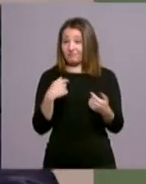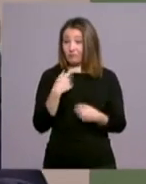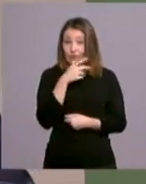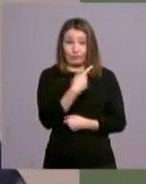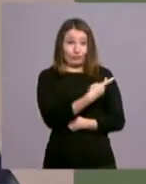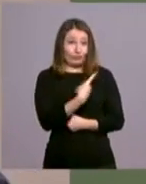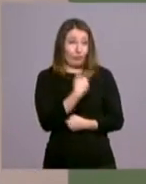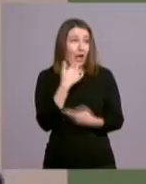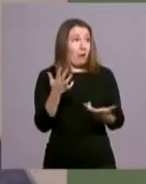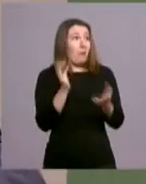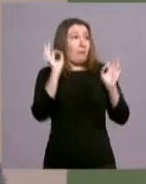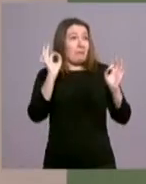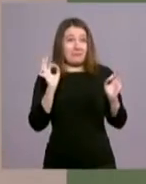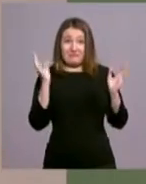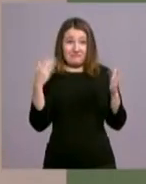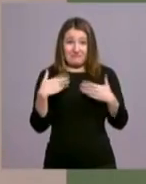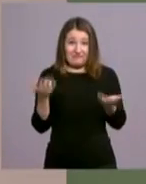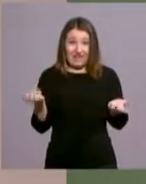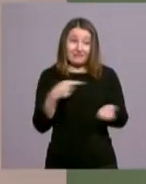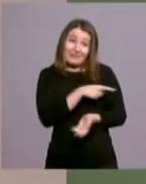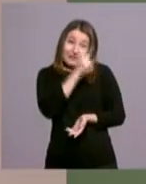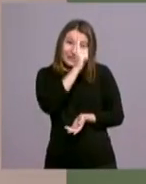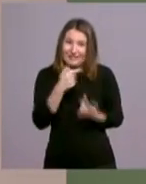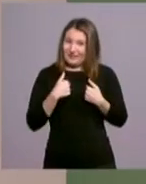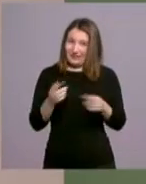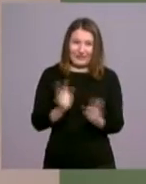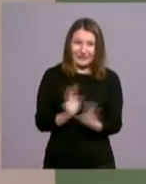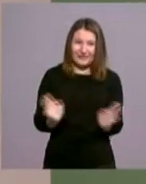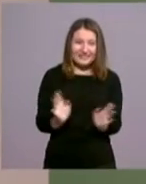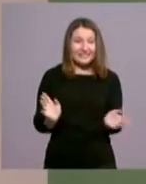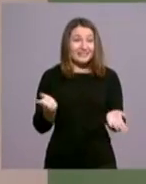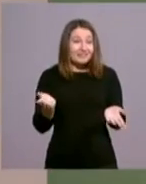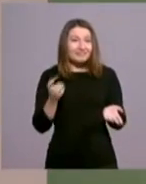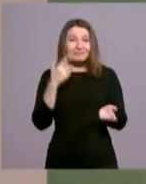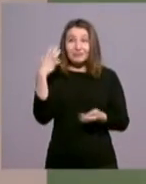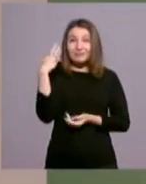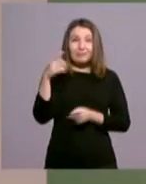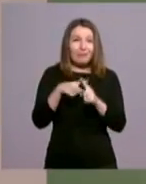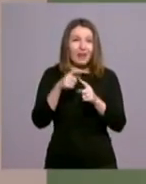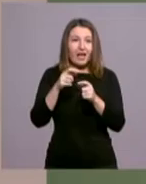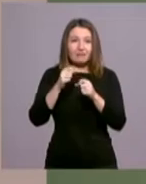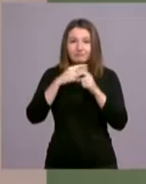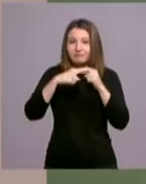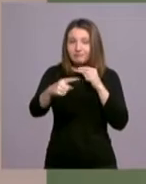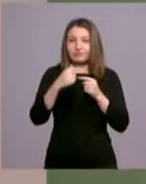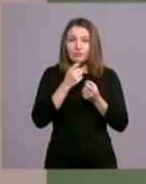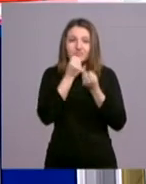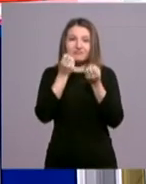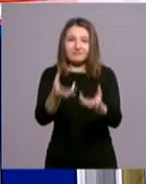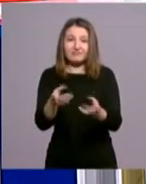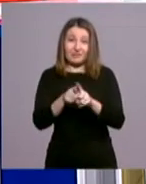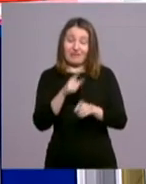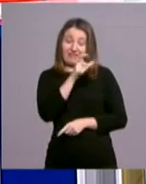probablemente. No tenemos ninguna cualidad particular, pero elige a lo más débil del para transmitir al mundo un mensaje, como ha dicho muy bien Víctor, de